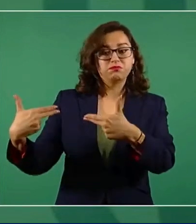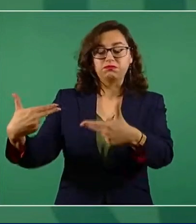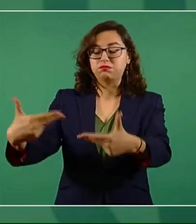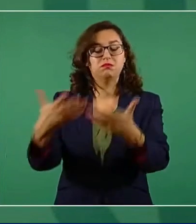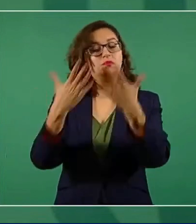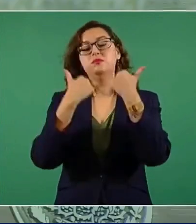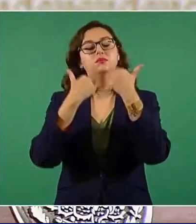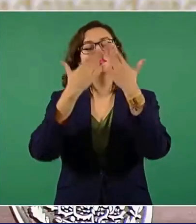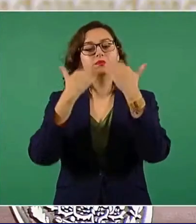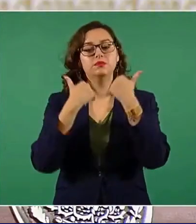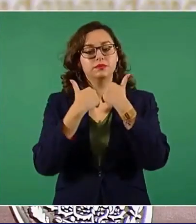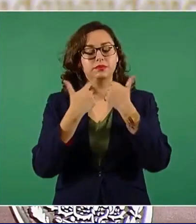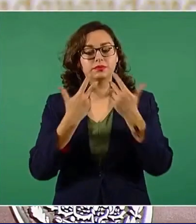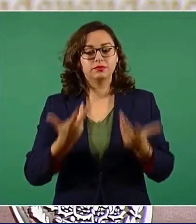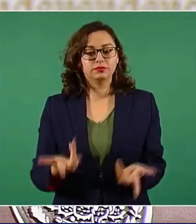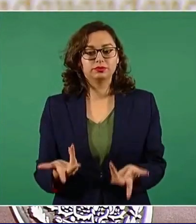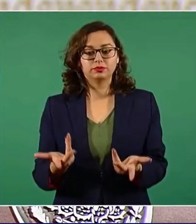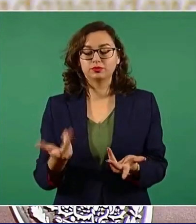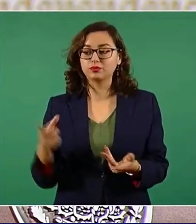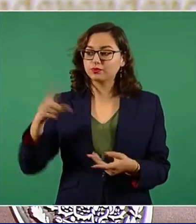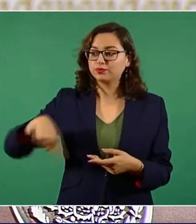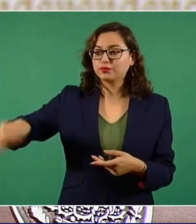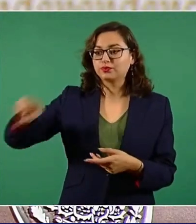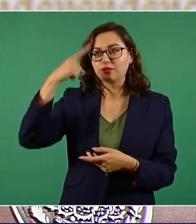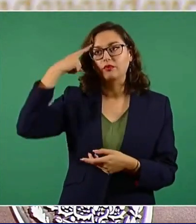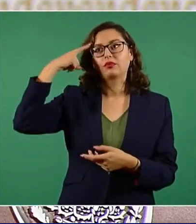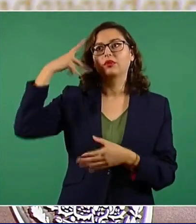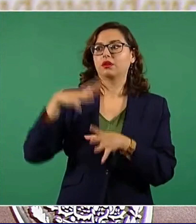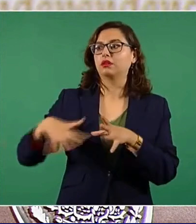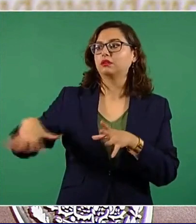dimensión social.